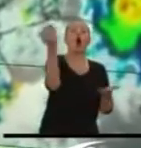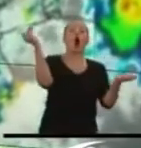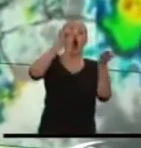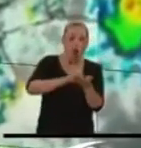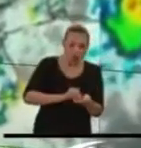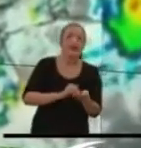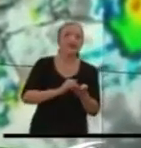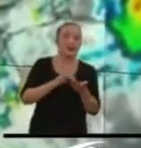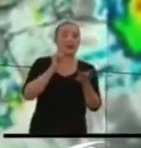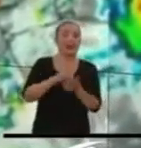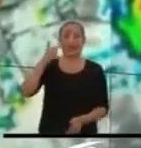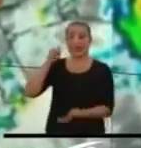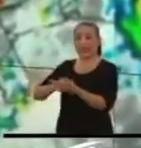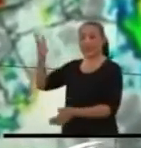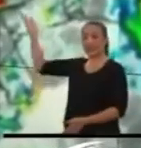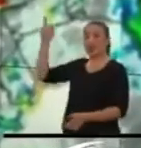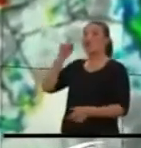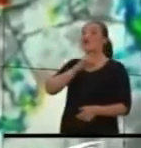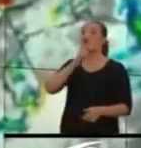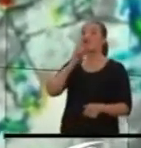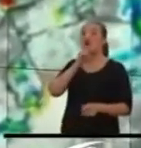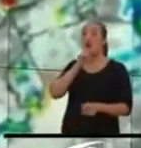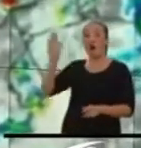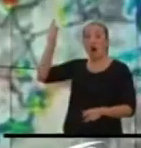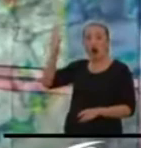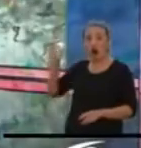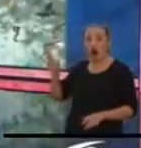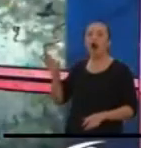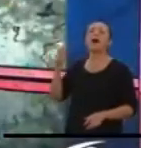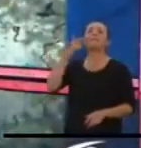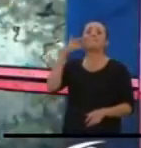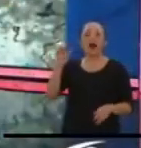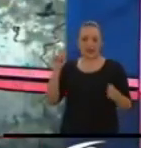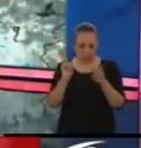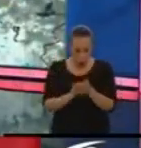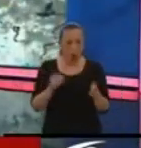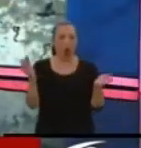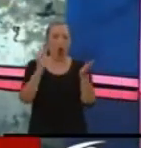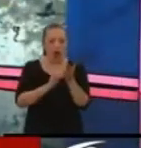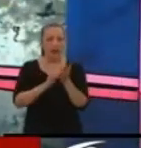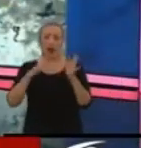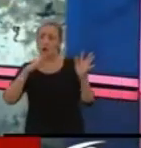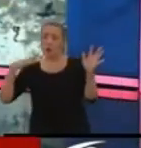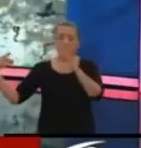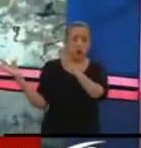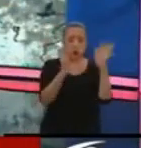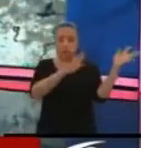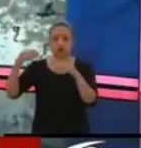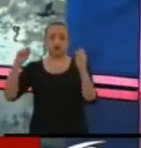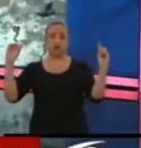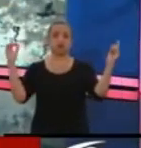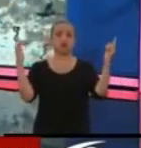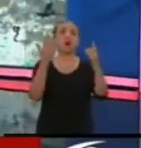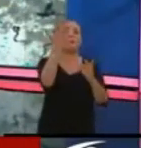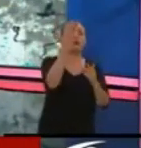es donde se está formando lo que se conoce en este momento como un sistema de baja presión que llega hasta la costa norte colombiana